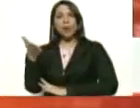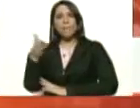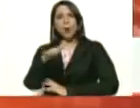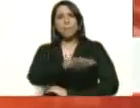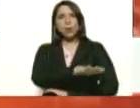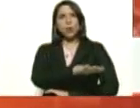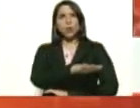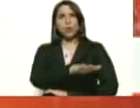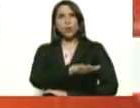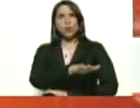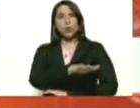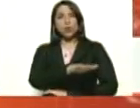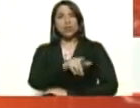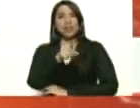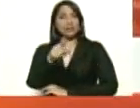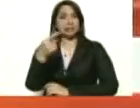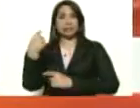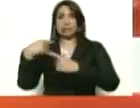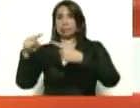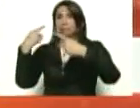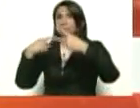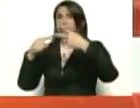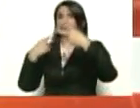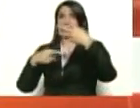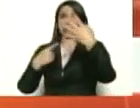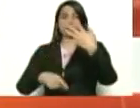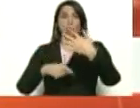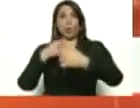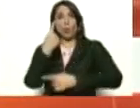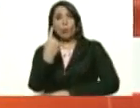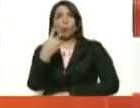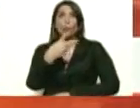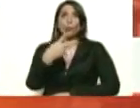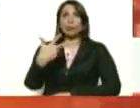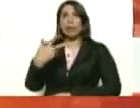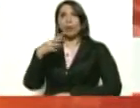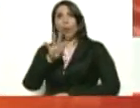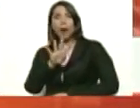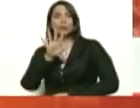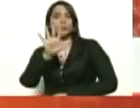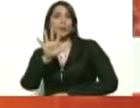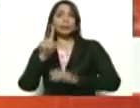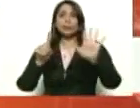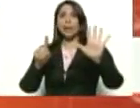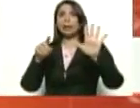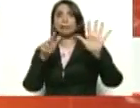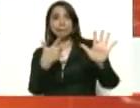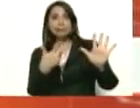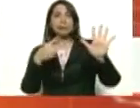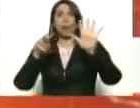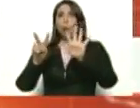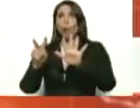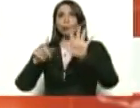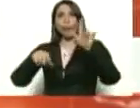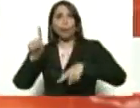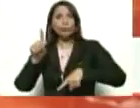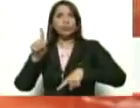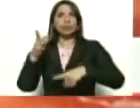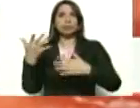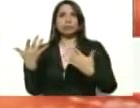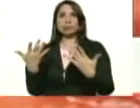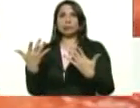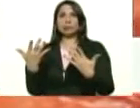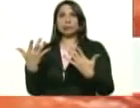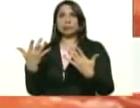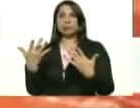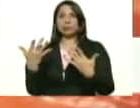Y así va. 1, 2, 3, 4, 5, 6, 7, 8, 9, 10, 11. En